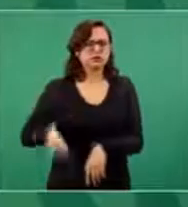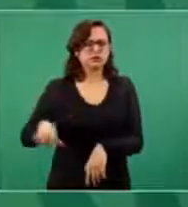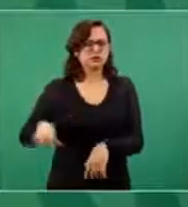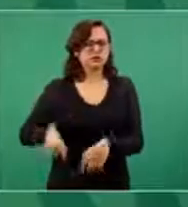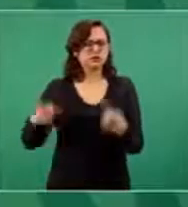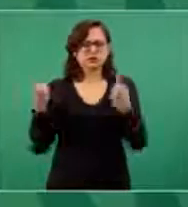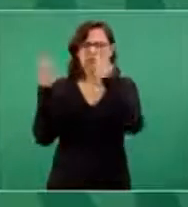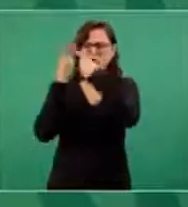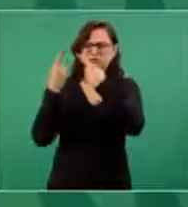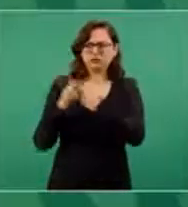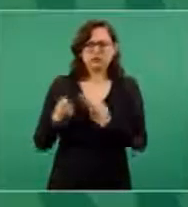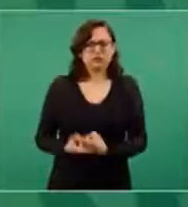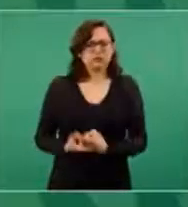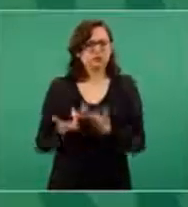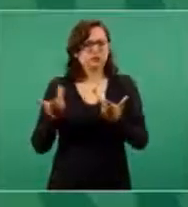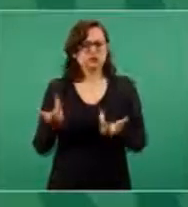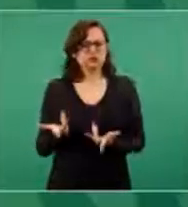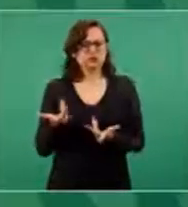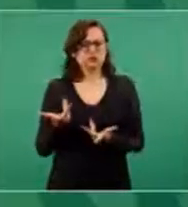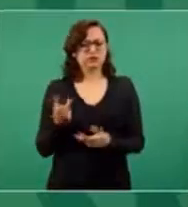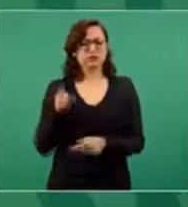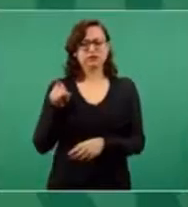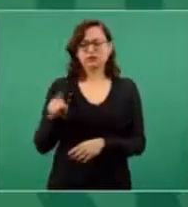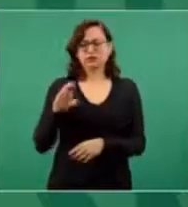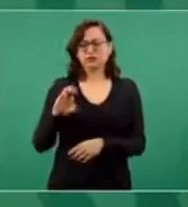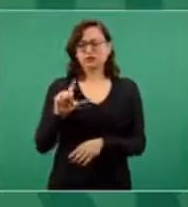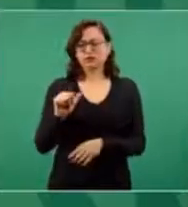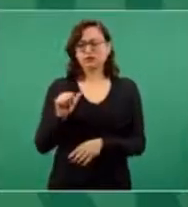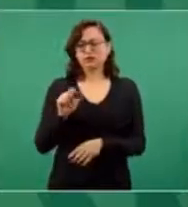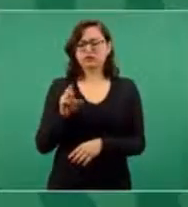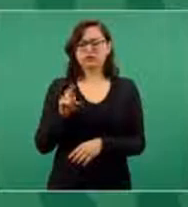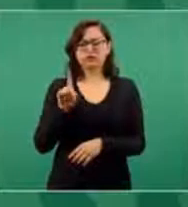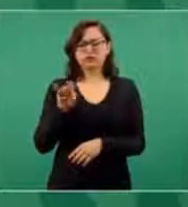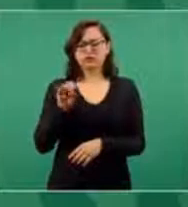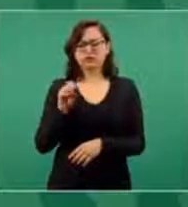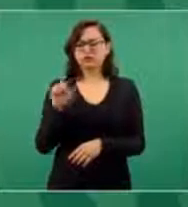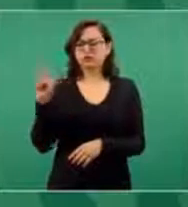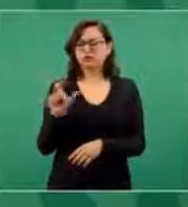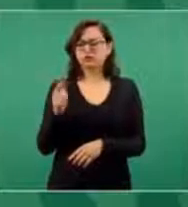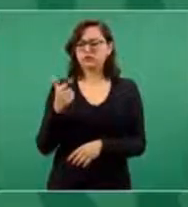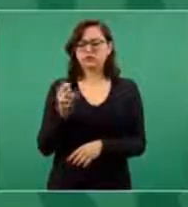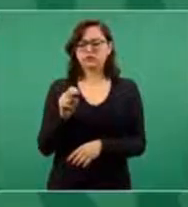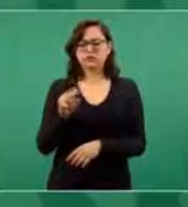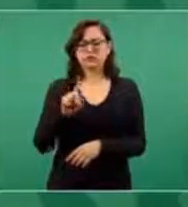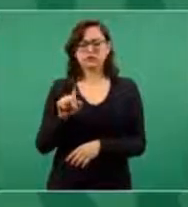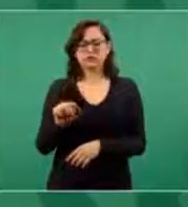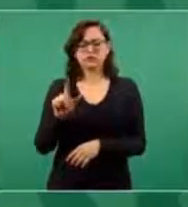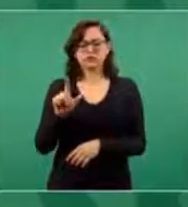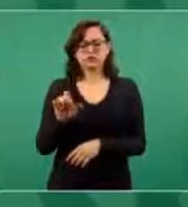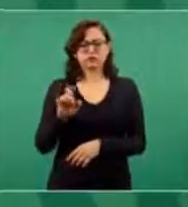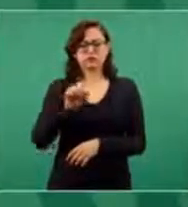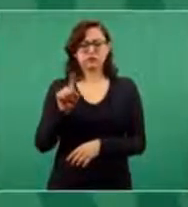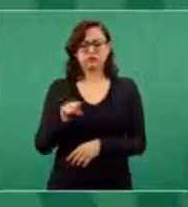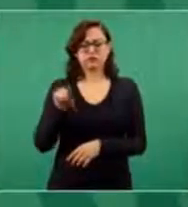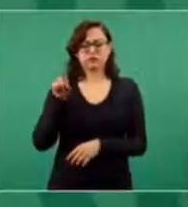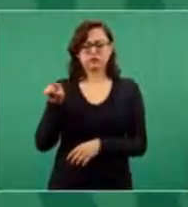al gobierno. Este señor Claudio X. González es el de la